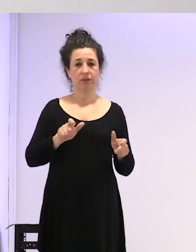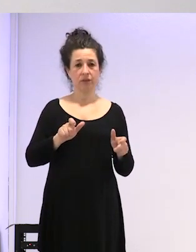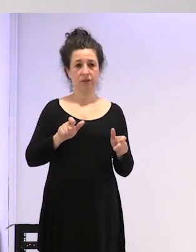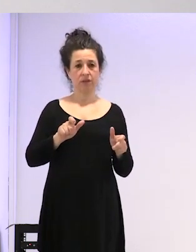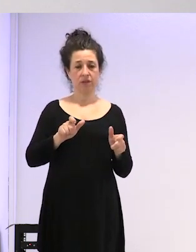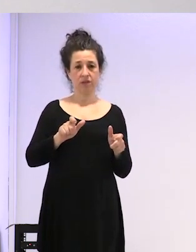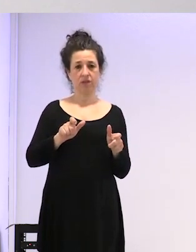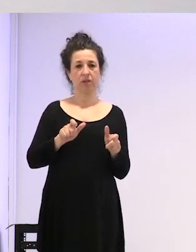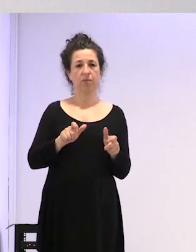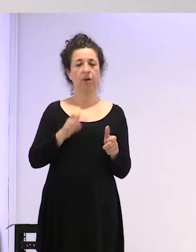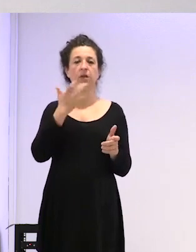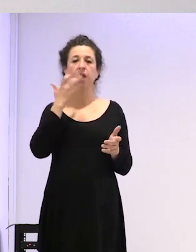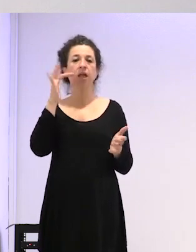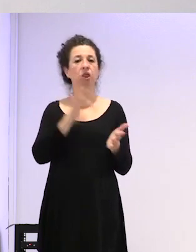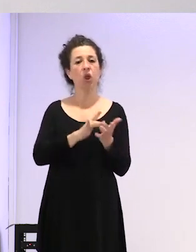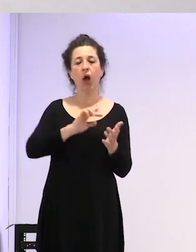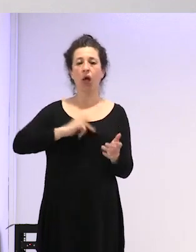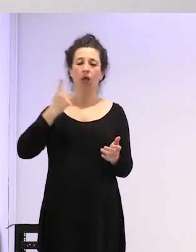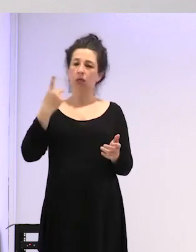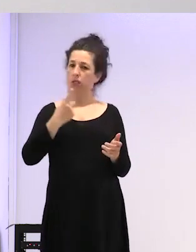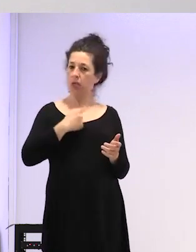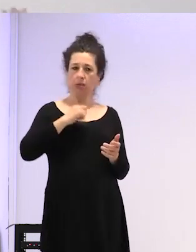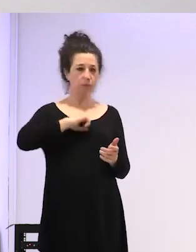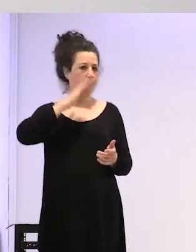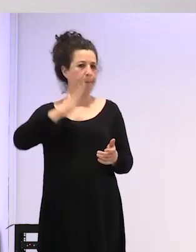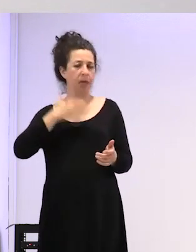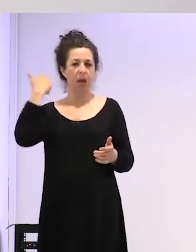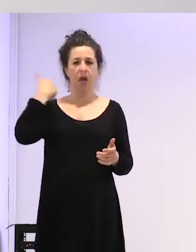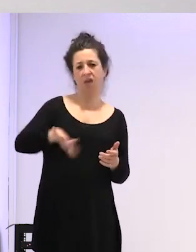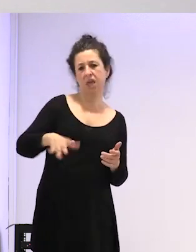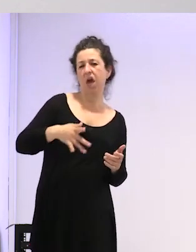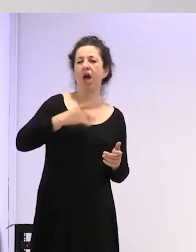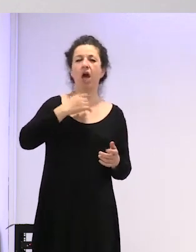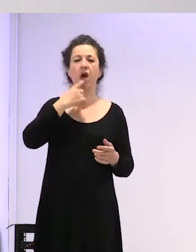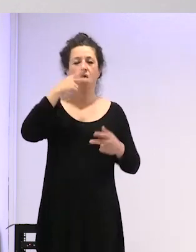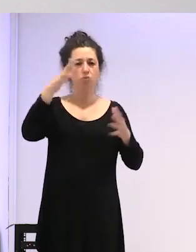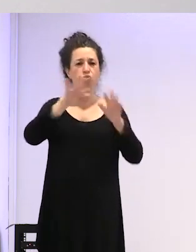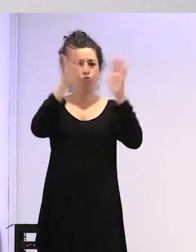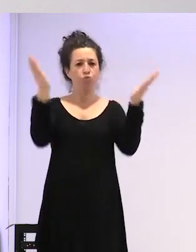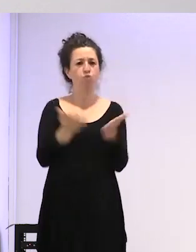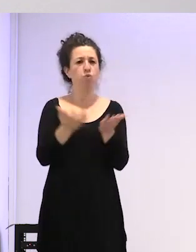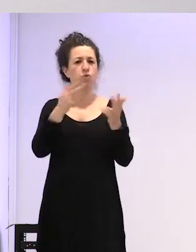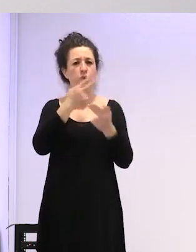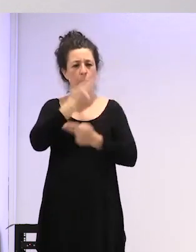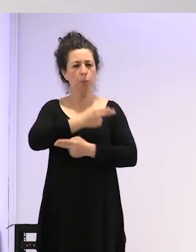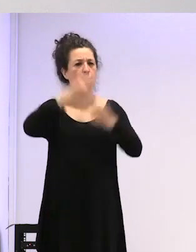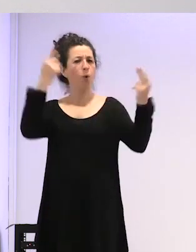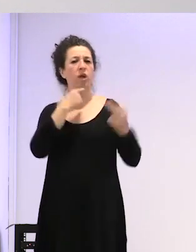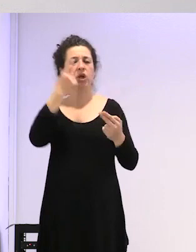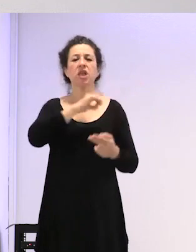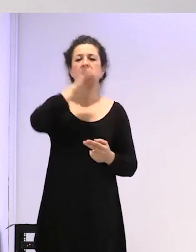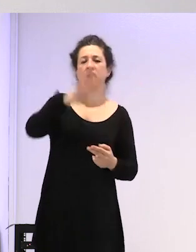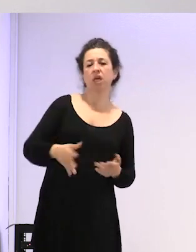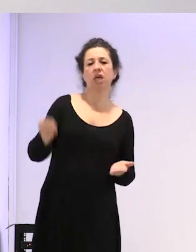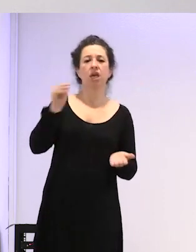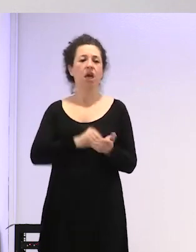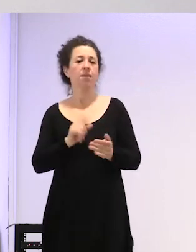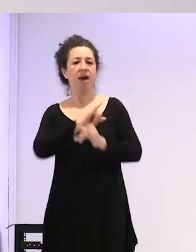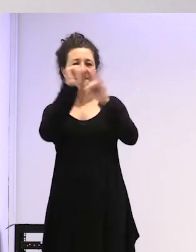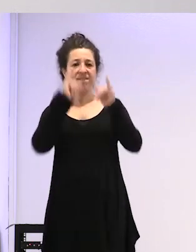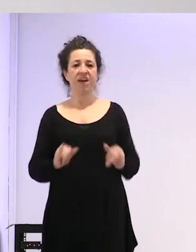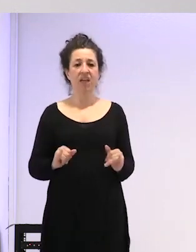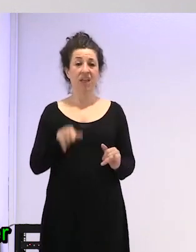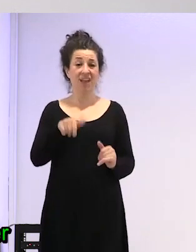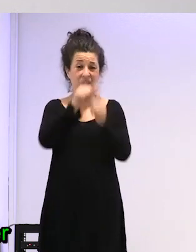has de salir y salir al mundo y decir quien eres y además estar feliz y tal pues no es un modelo